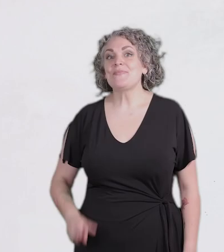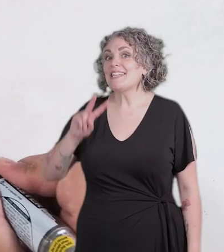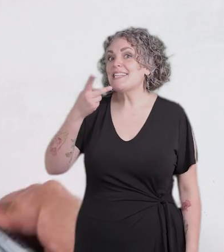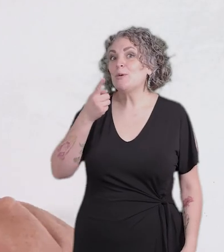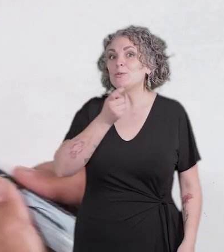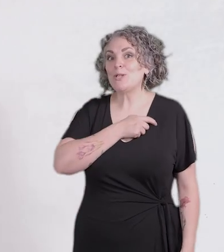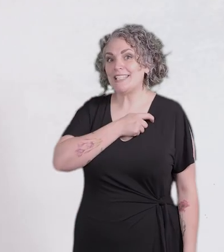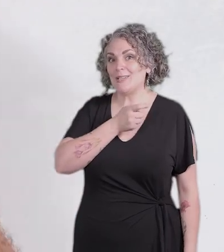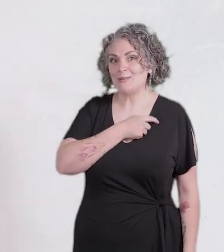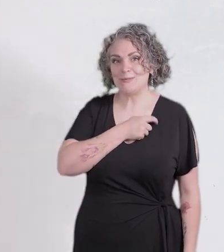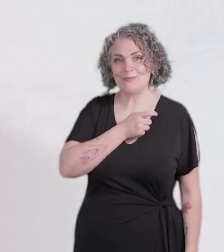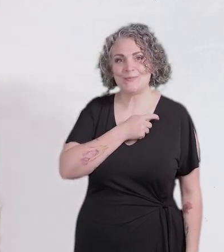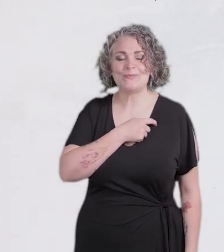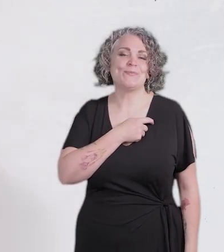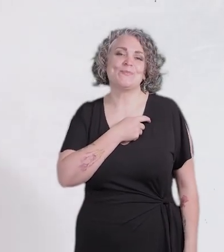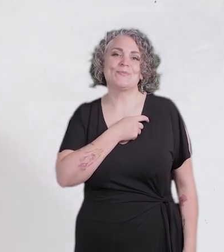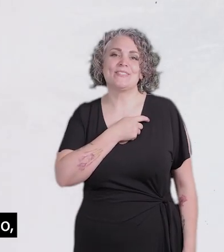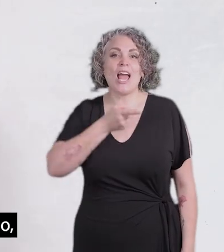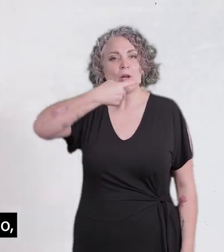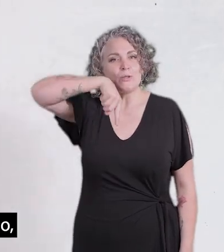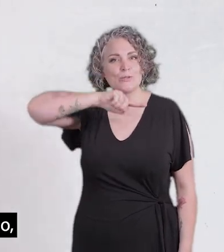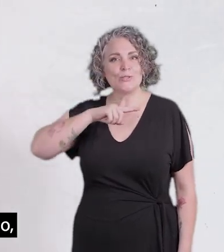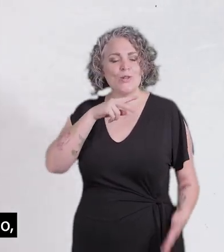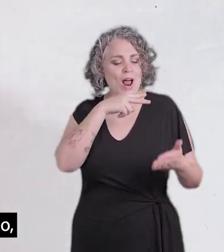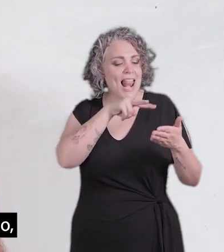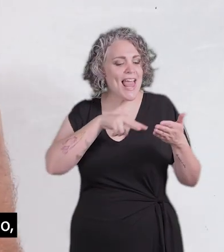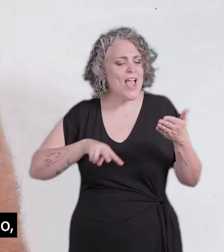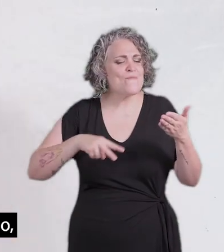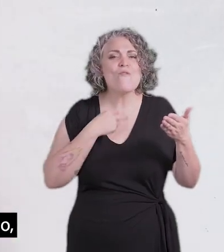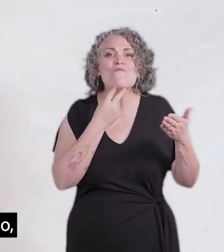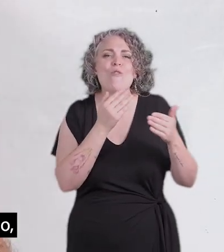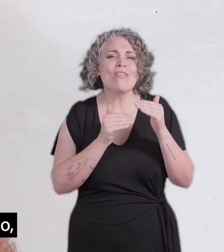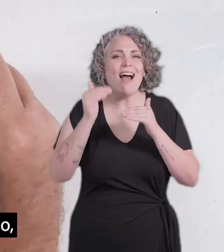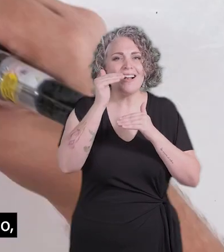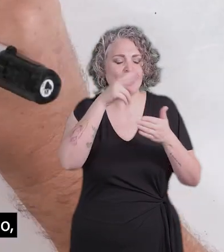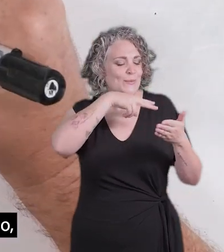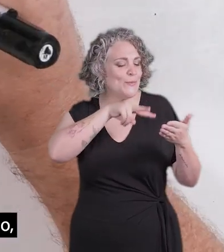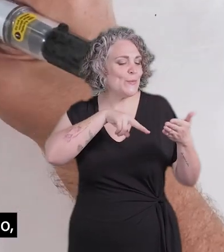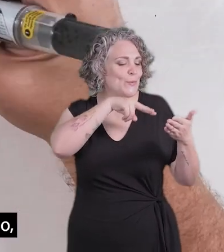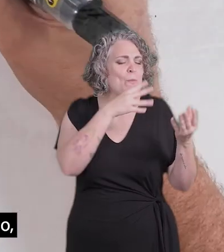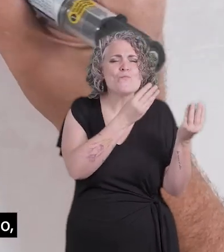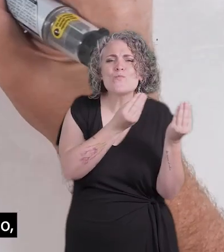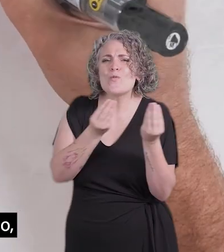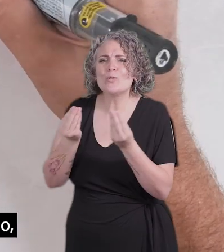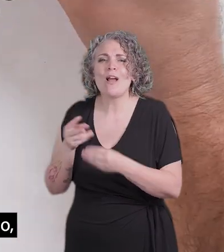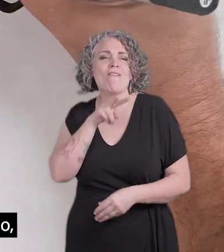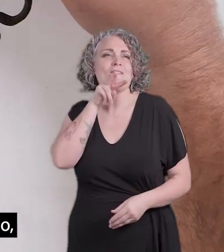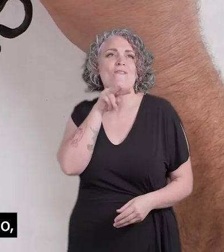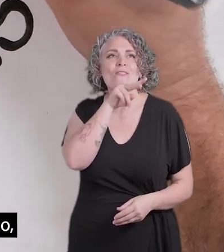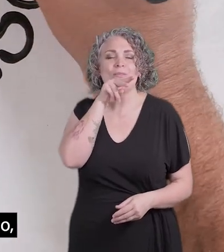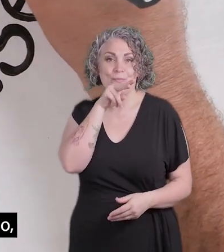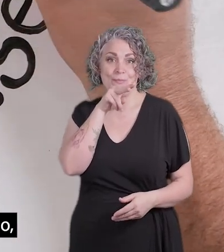Segundo latido Leemos en voz alta Mucho, muchísimo